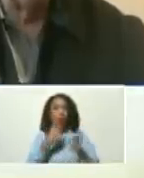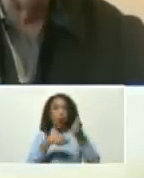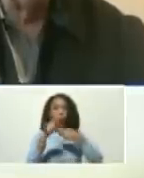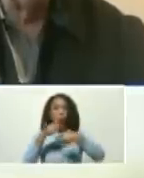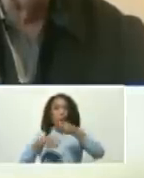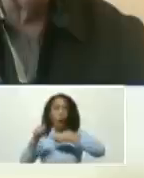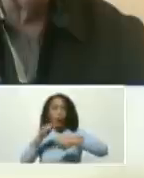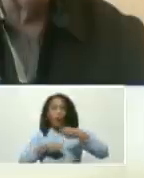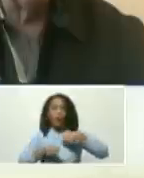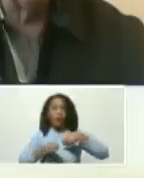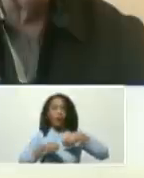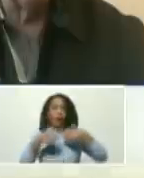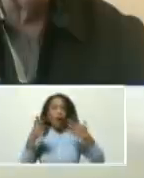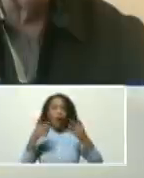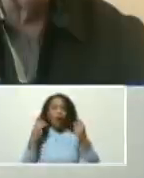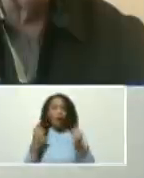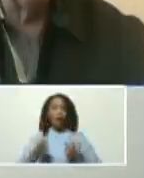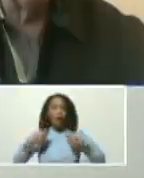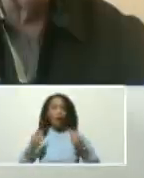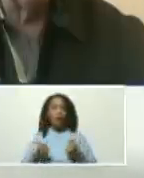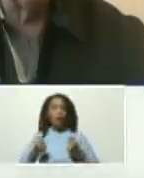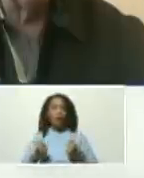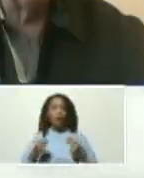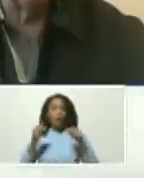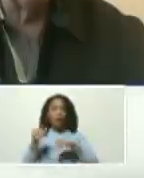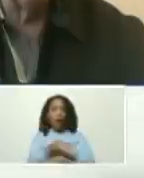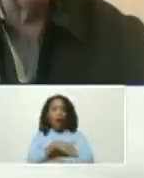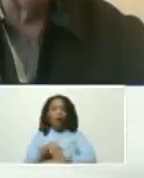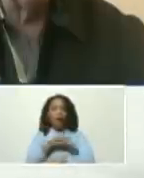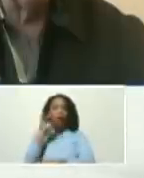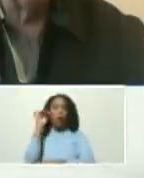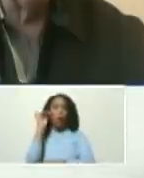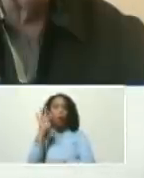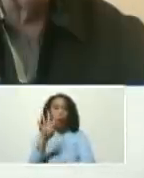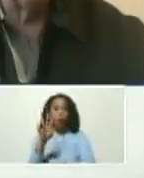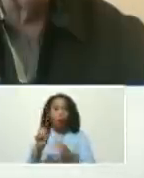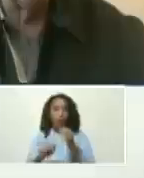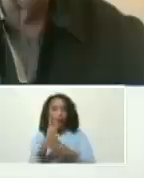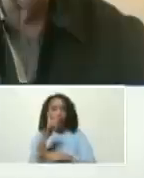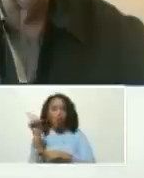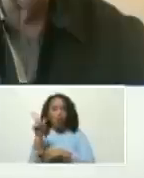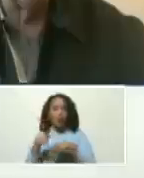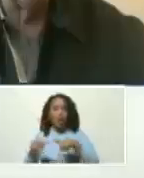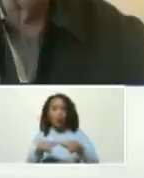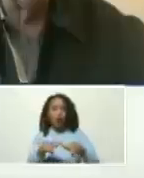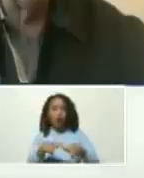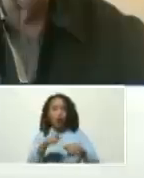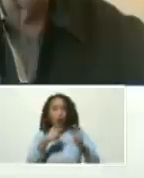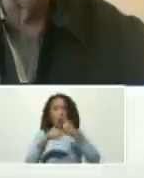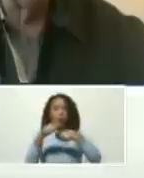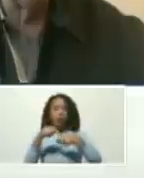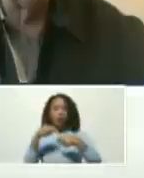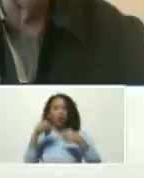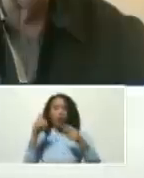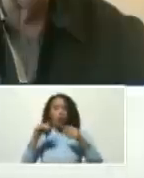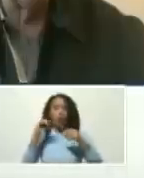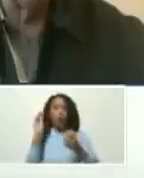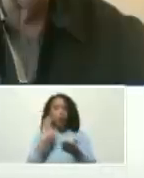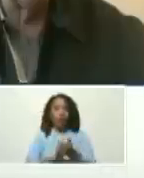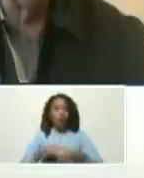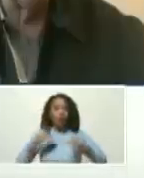a la reanimación de la avenida 4 de mayo de todas esas zonas comerciales tienen que reanimarse